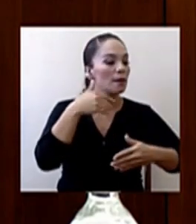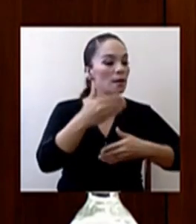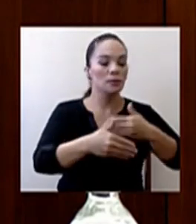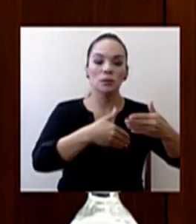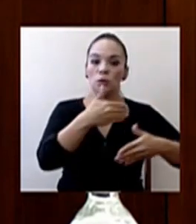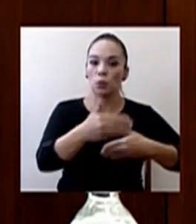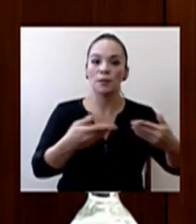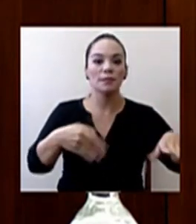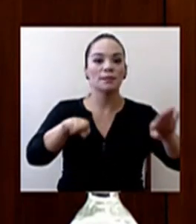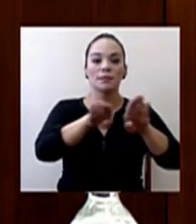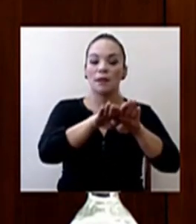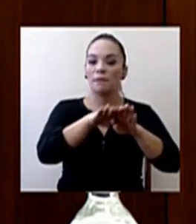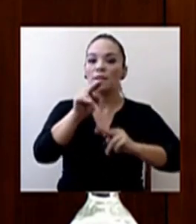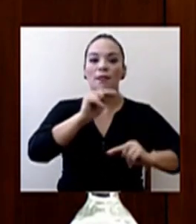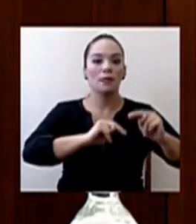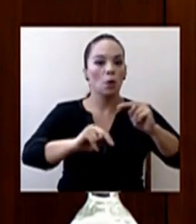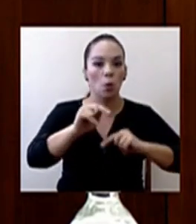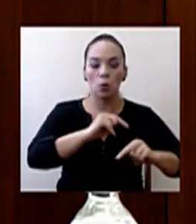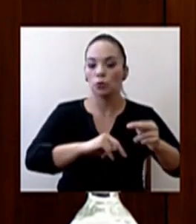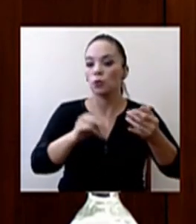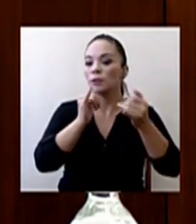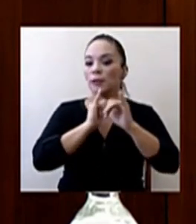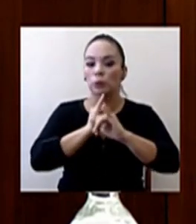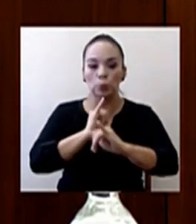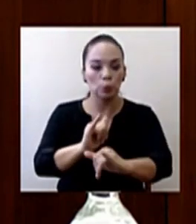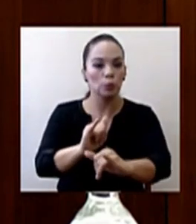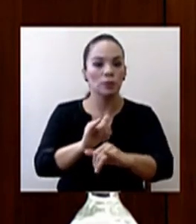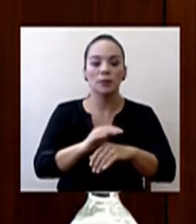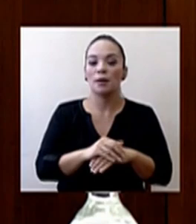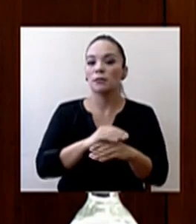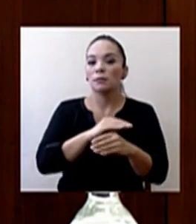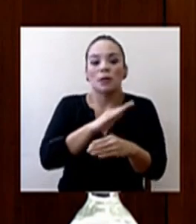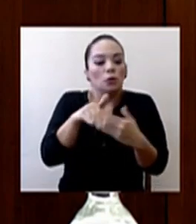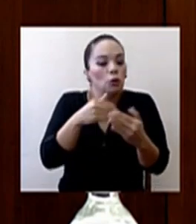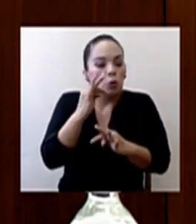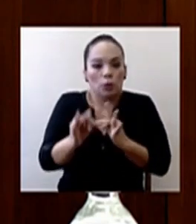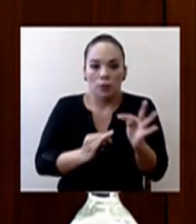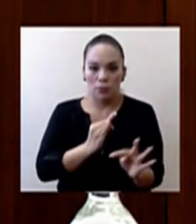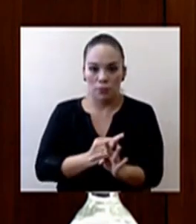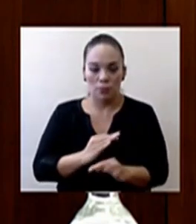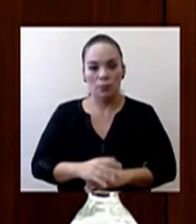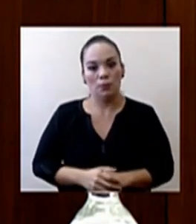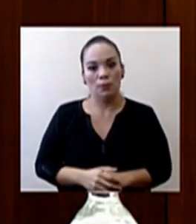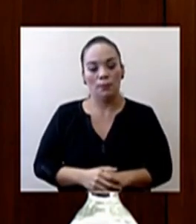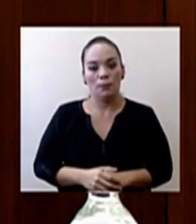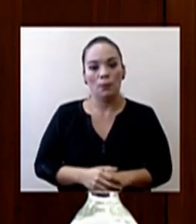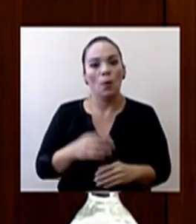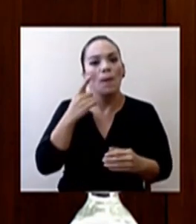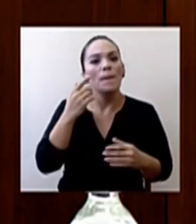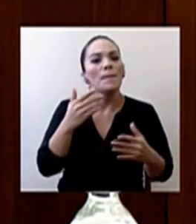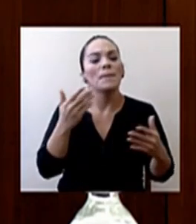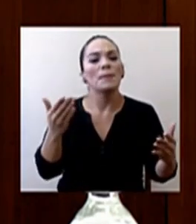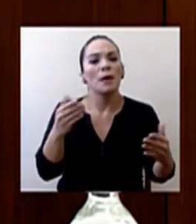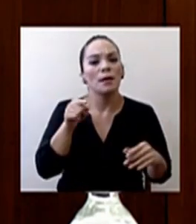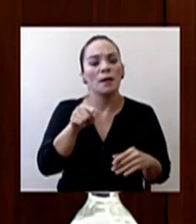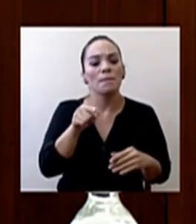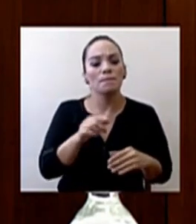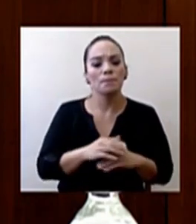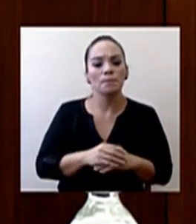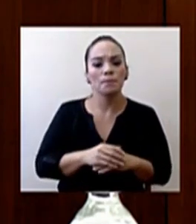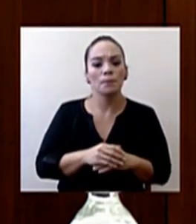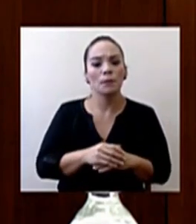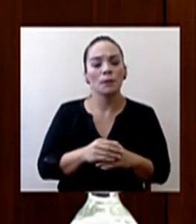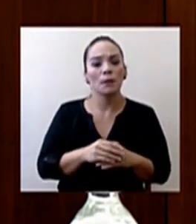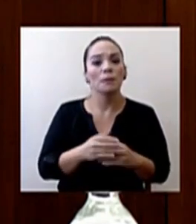de cierre de negocios, de denuncias, de todo tipo, para, básicamente, dar un